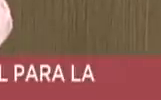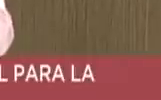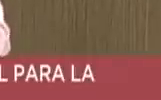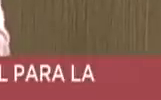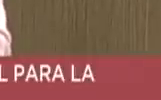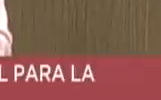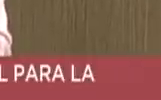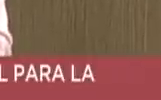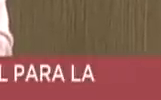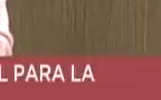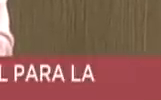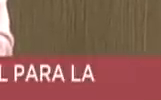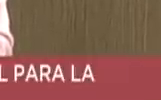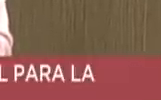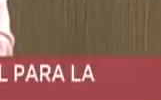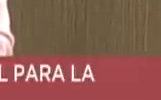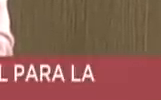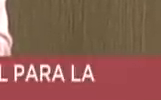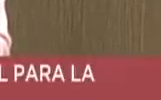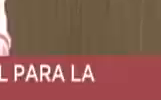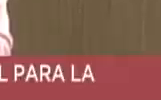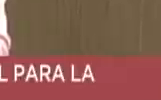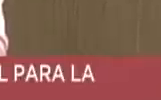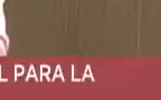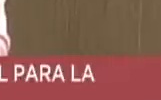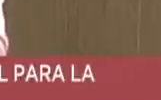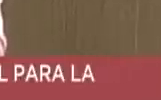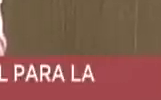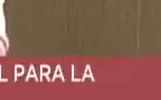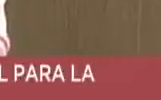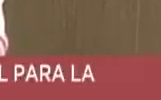dicen que hay un contacto con el presidente Nicolás Maduro.